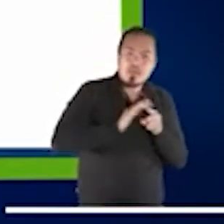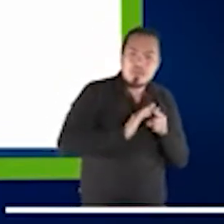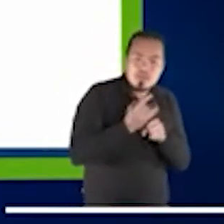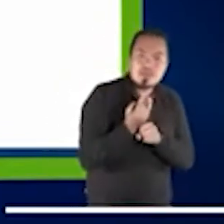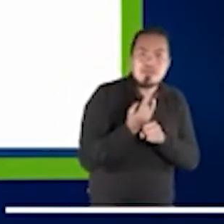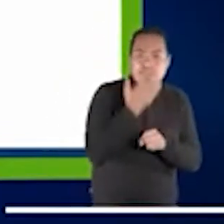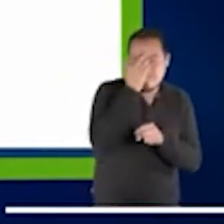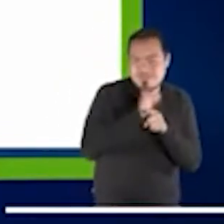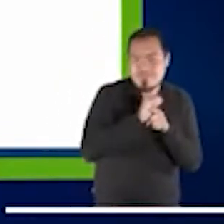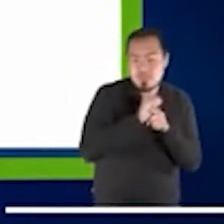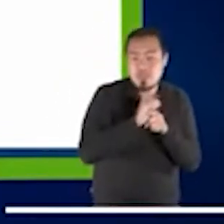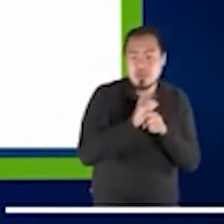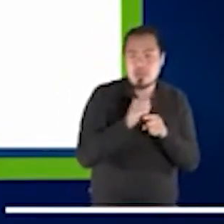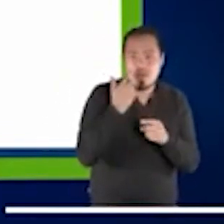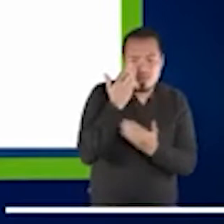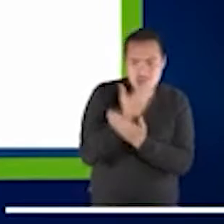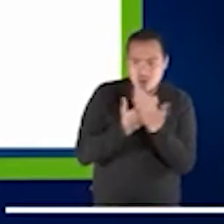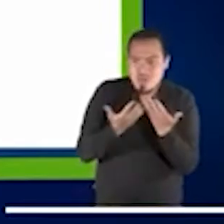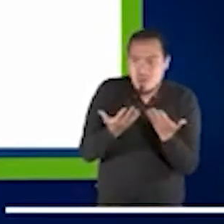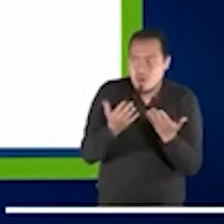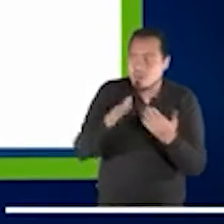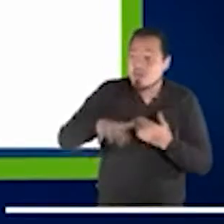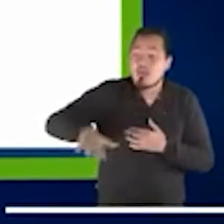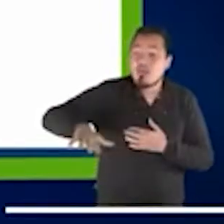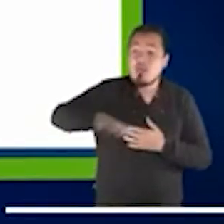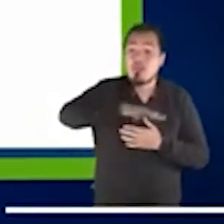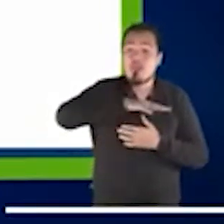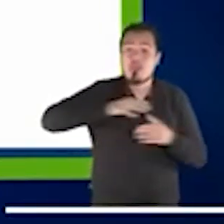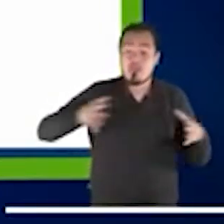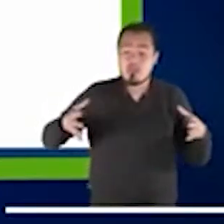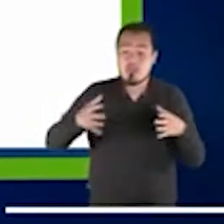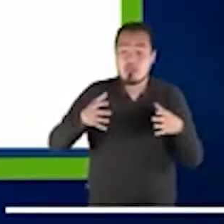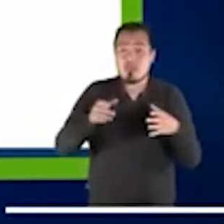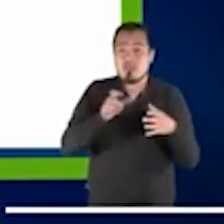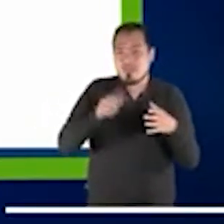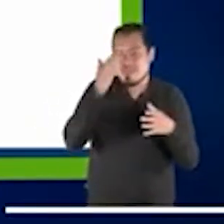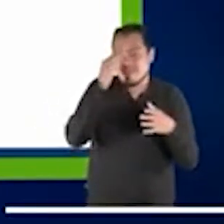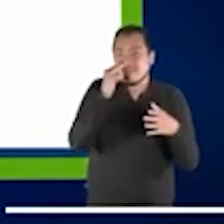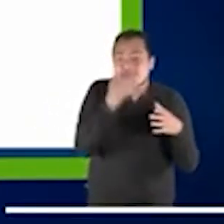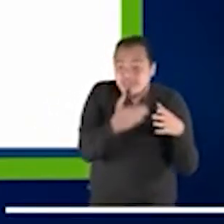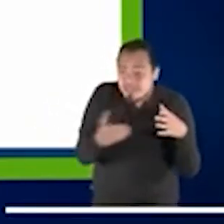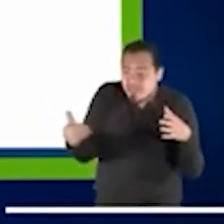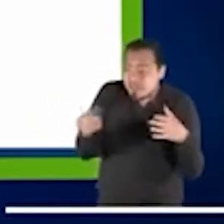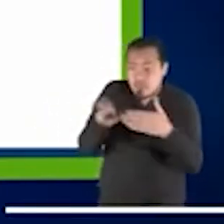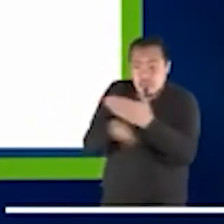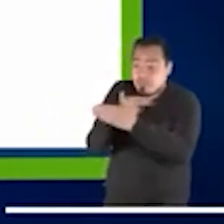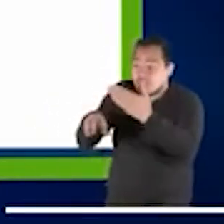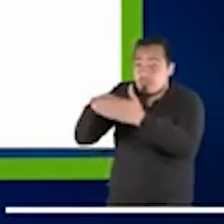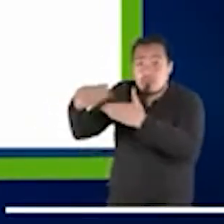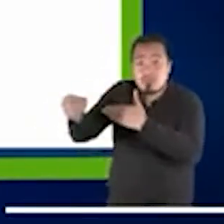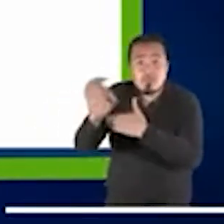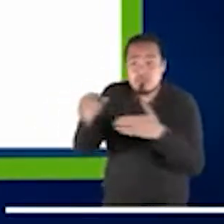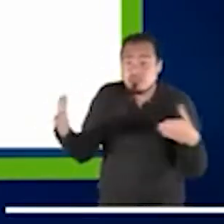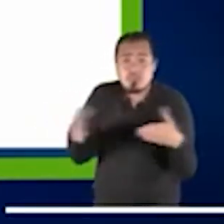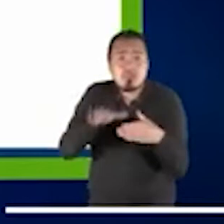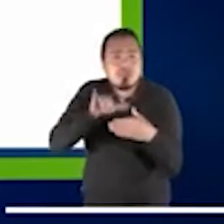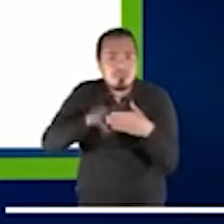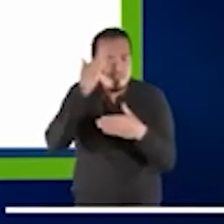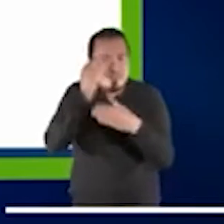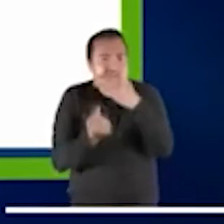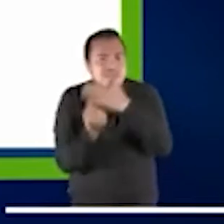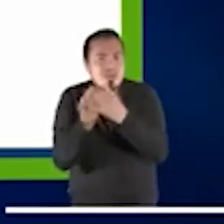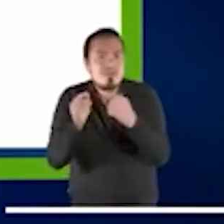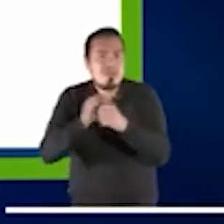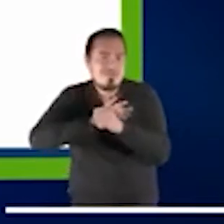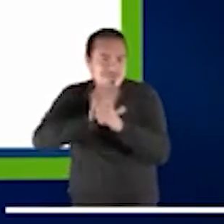acelerar la liberación de los niños privados de libertad en tiempo de pandemia. Entonces, les invitaré después, les